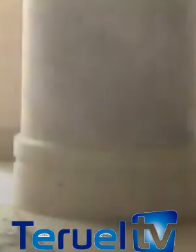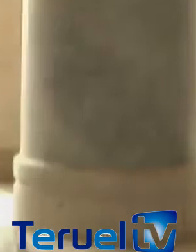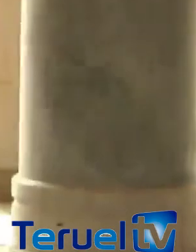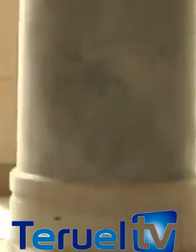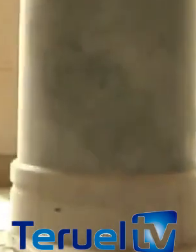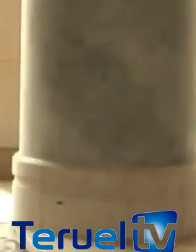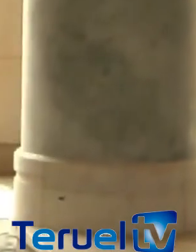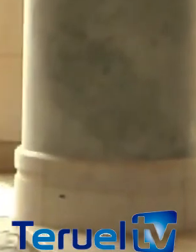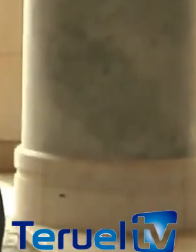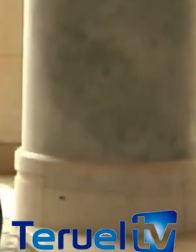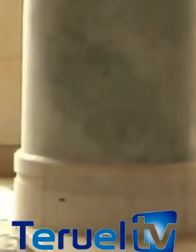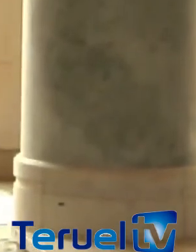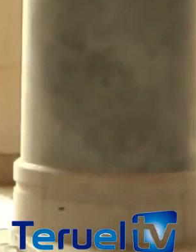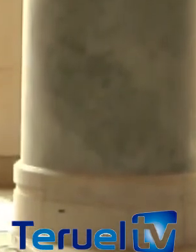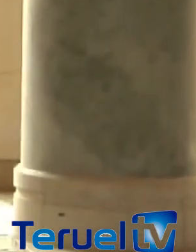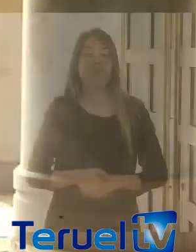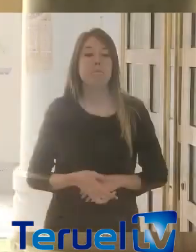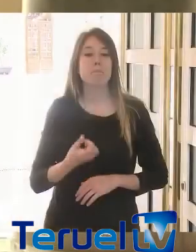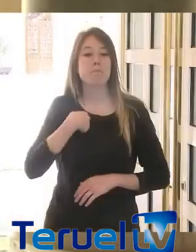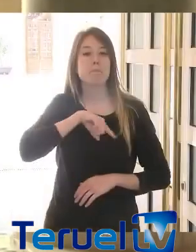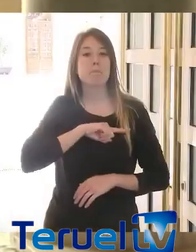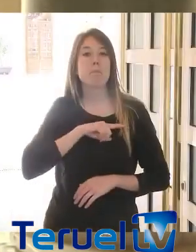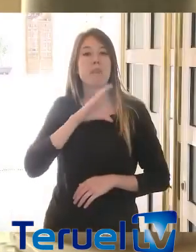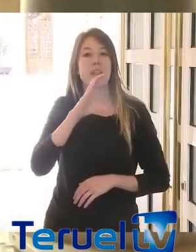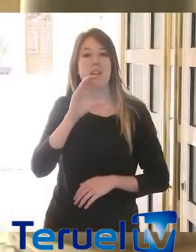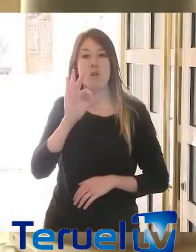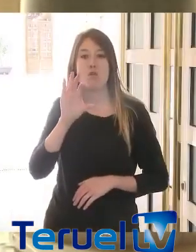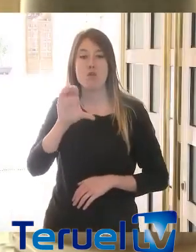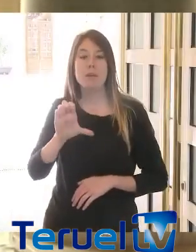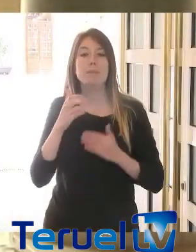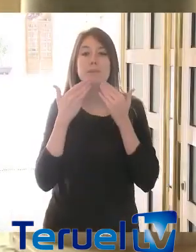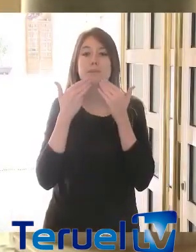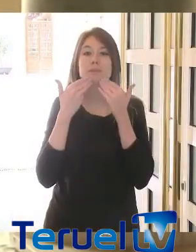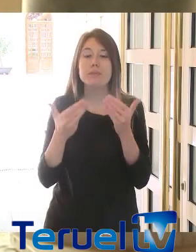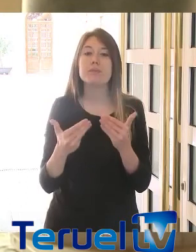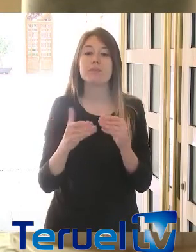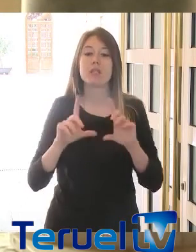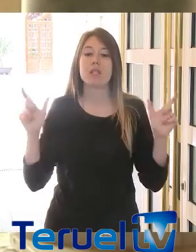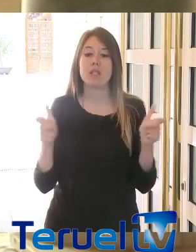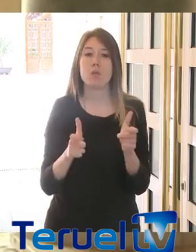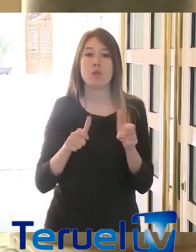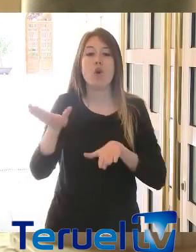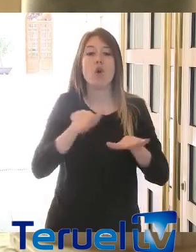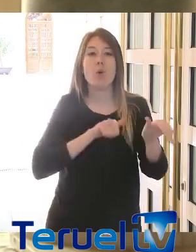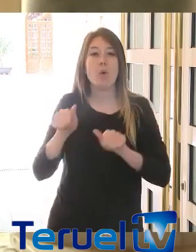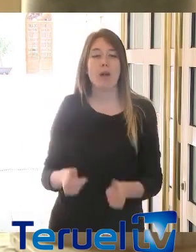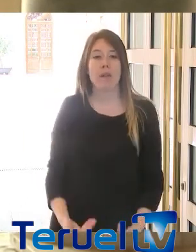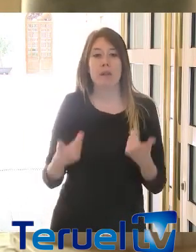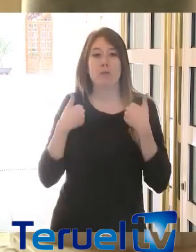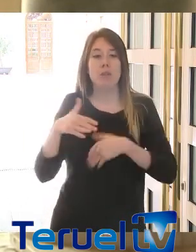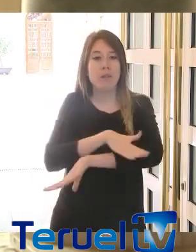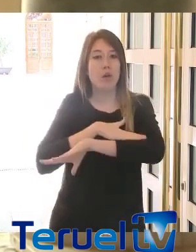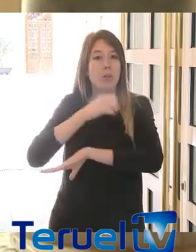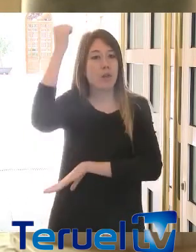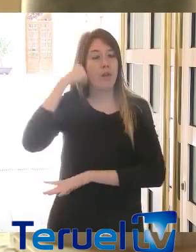Muy buenas tardes. Por parte de COE, agradecer esta reunión convocada por el Gobierno de Aragón para trabajar